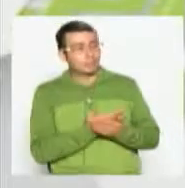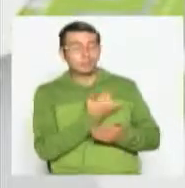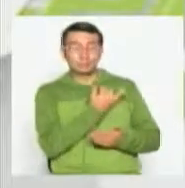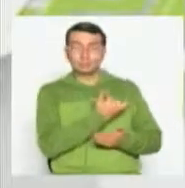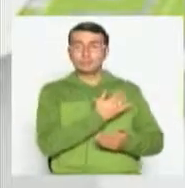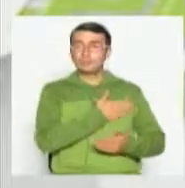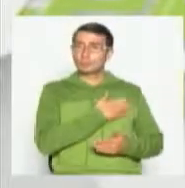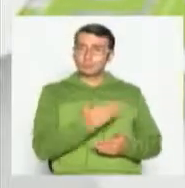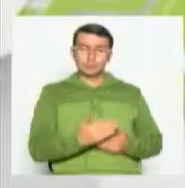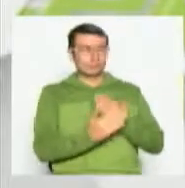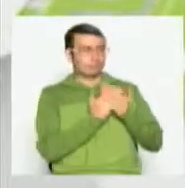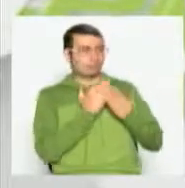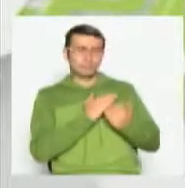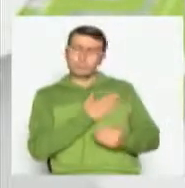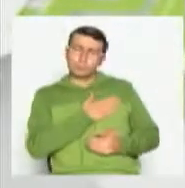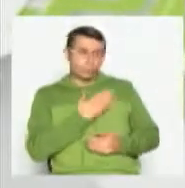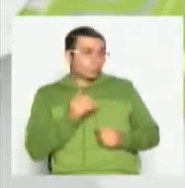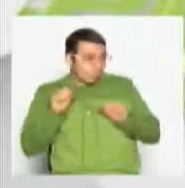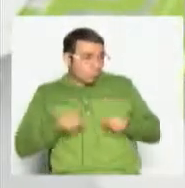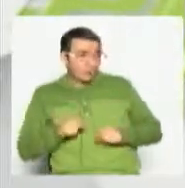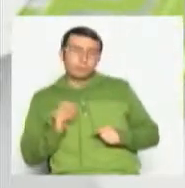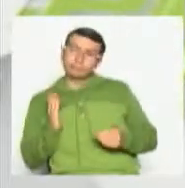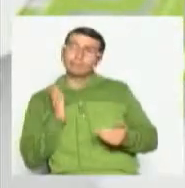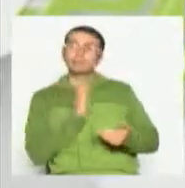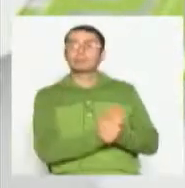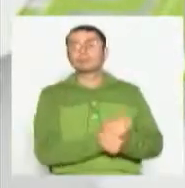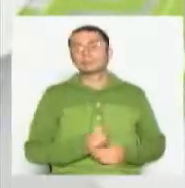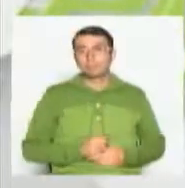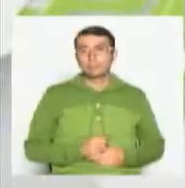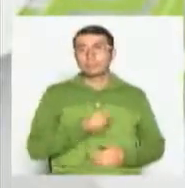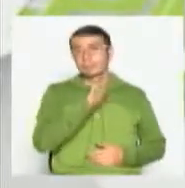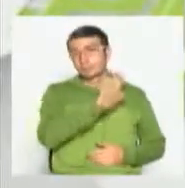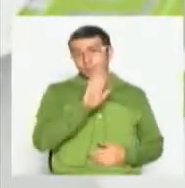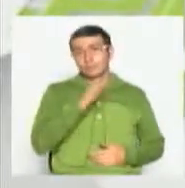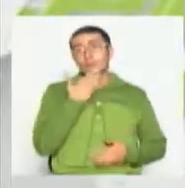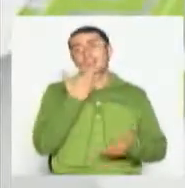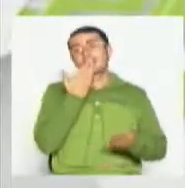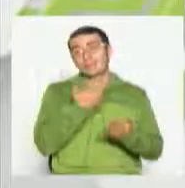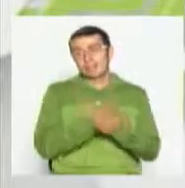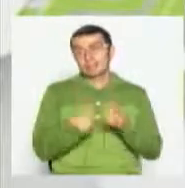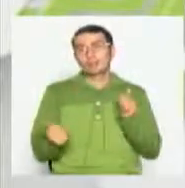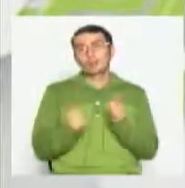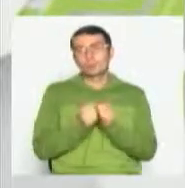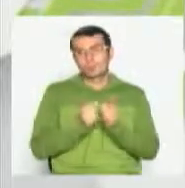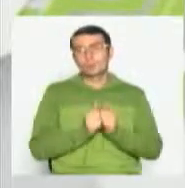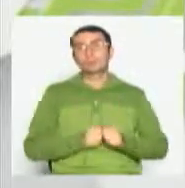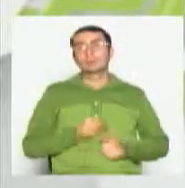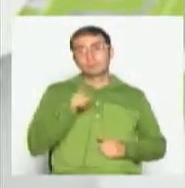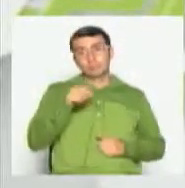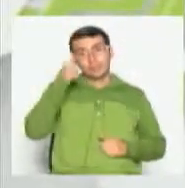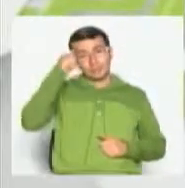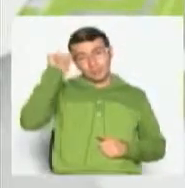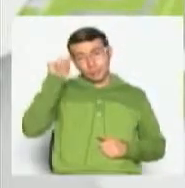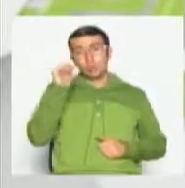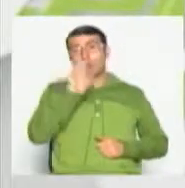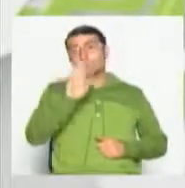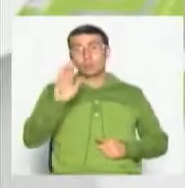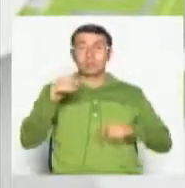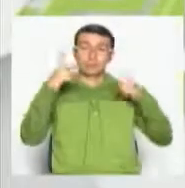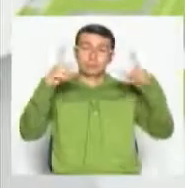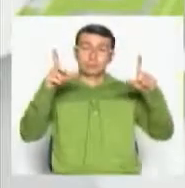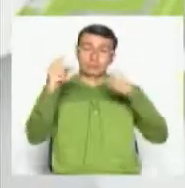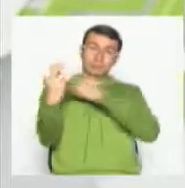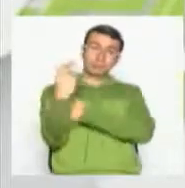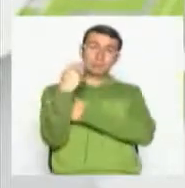estaré en la medida de mis posibilidades. Bueno, y a ustedes nuestros televidentes les agradecemos su compañía y le recordamos que ustedes como televidentes